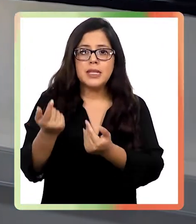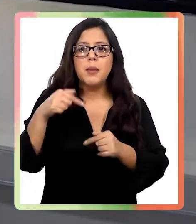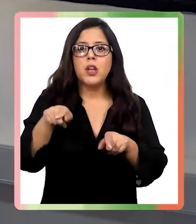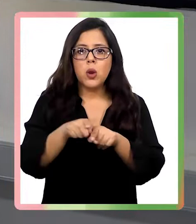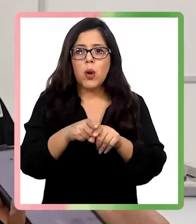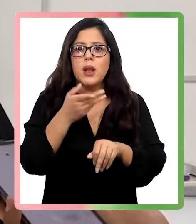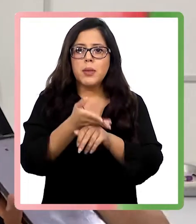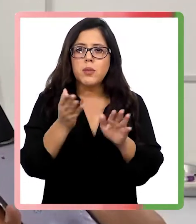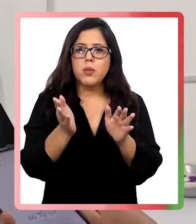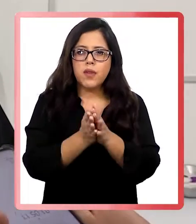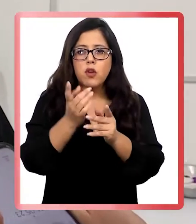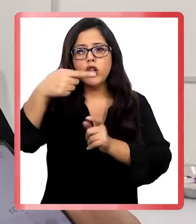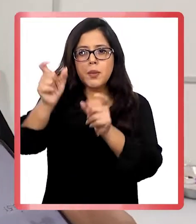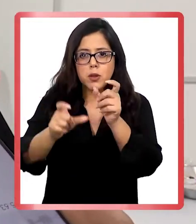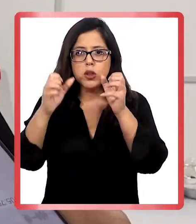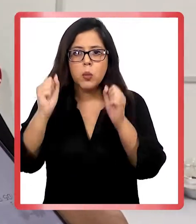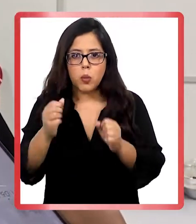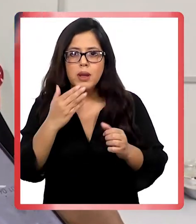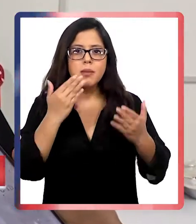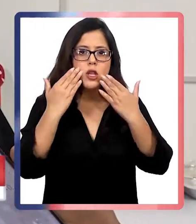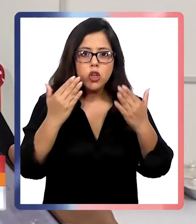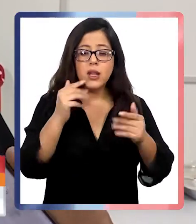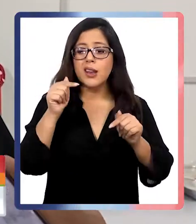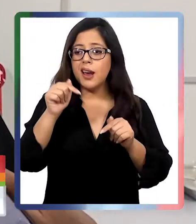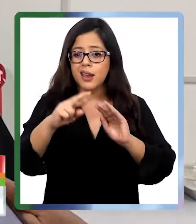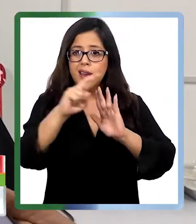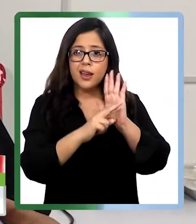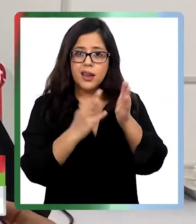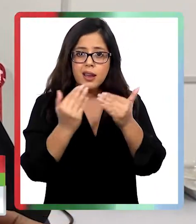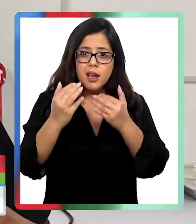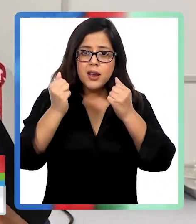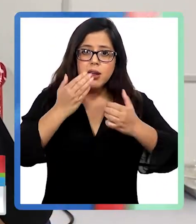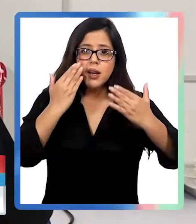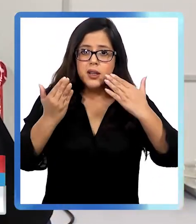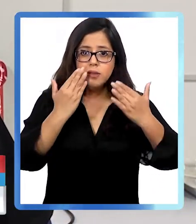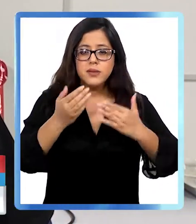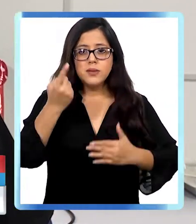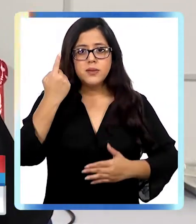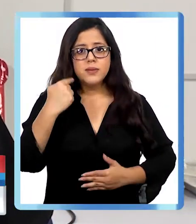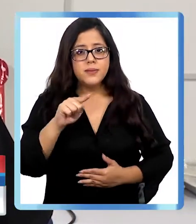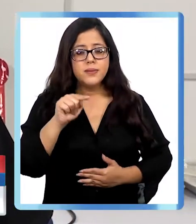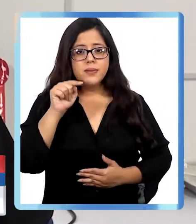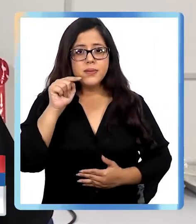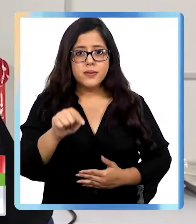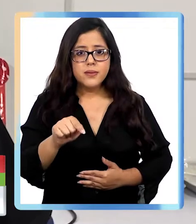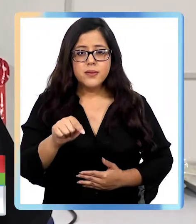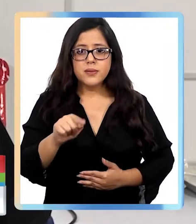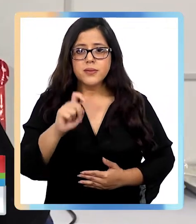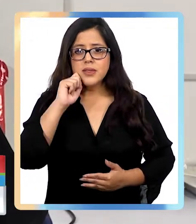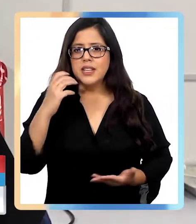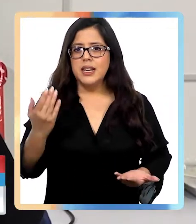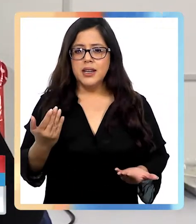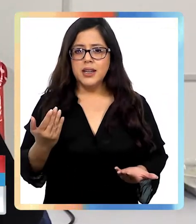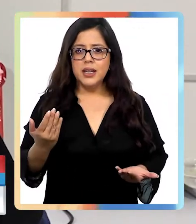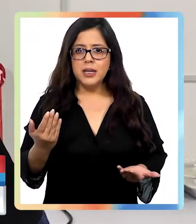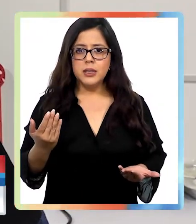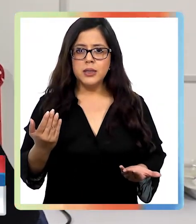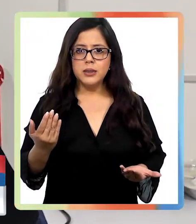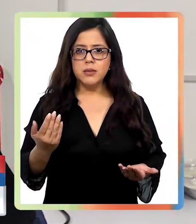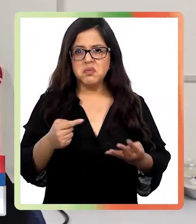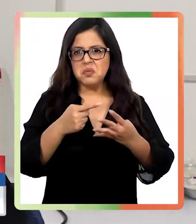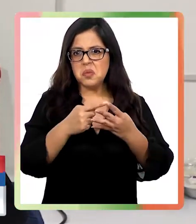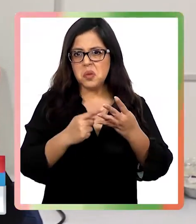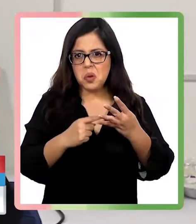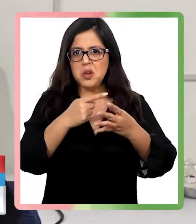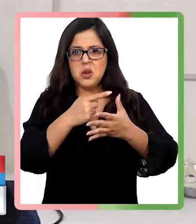altruistas. Hay varios requisitos para poder donar, pero en general se resumen en cuatro o cinco